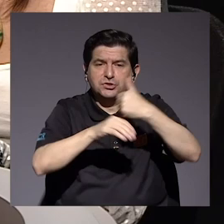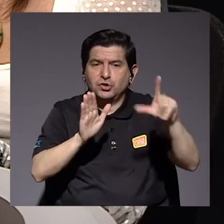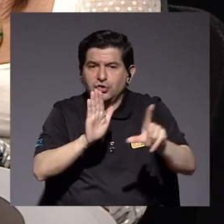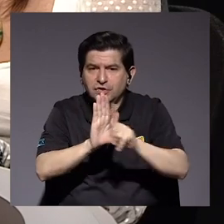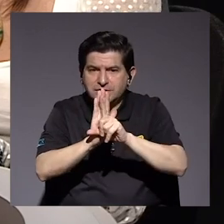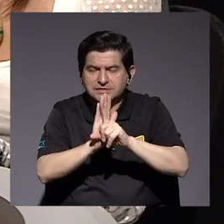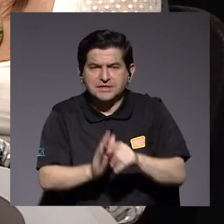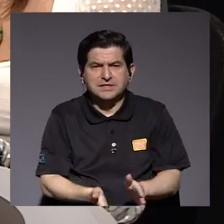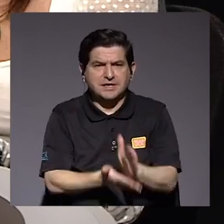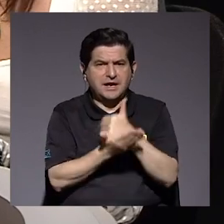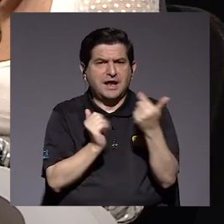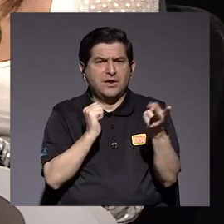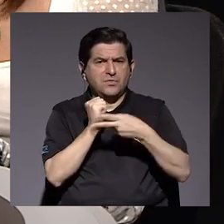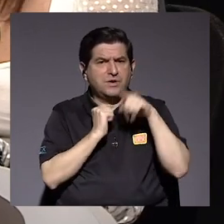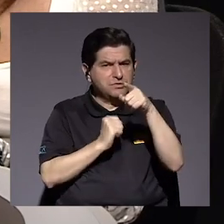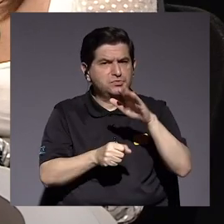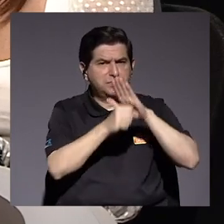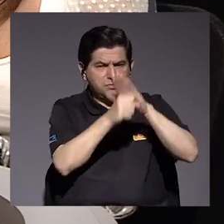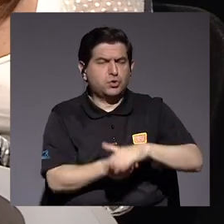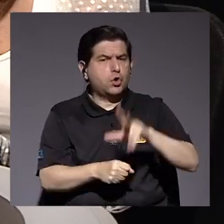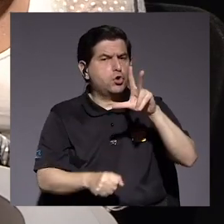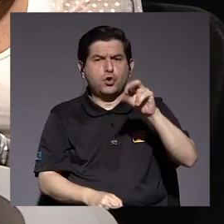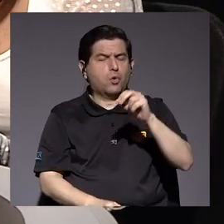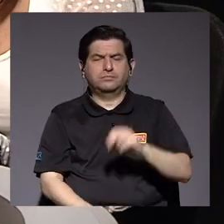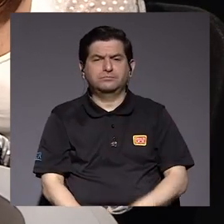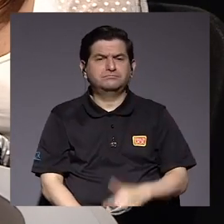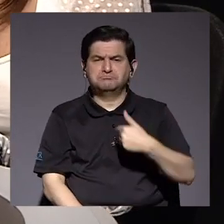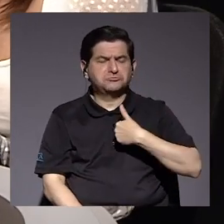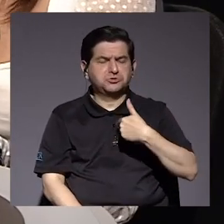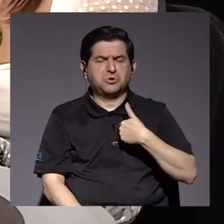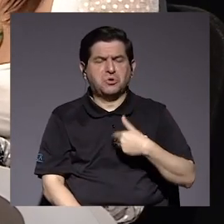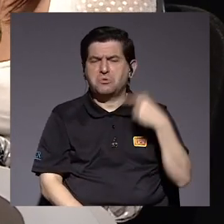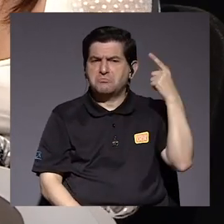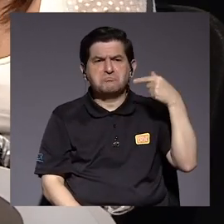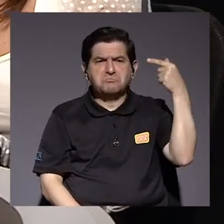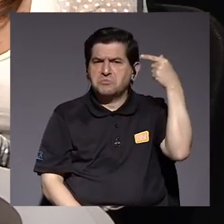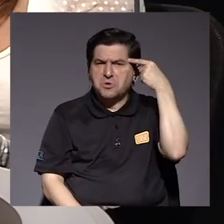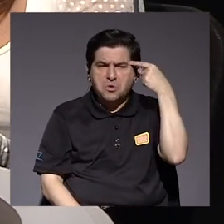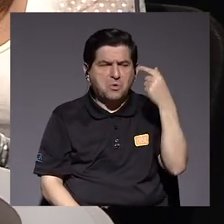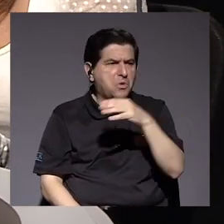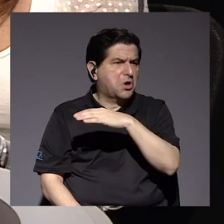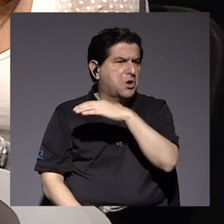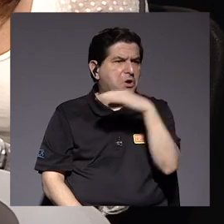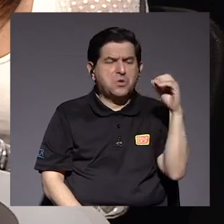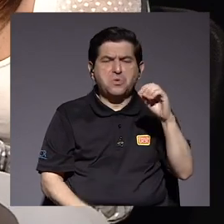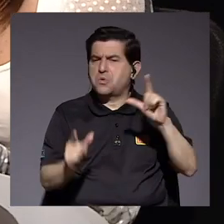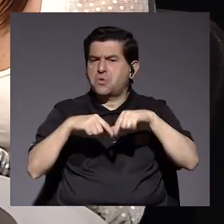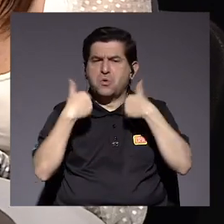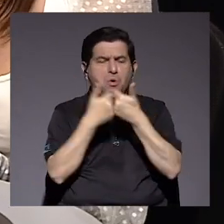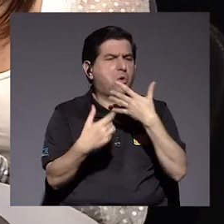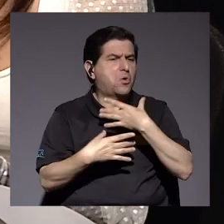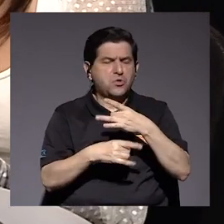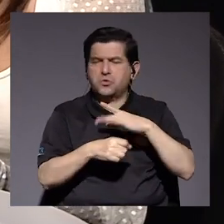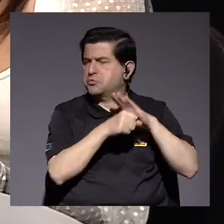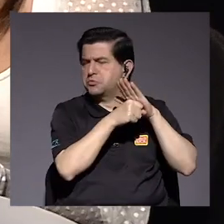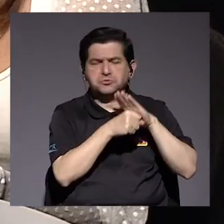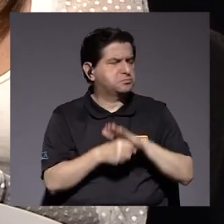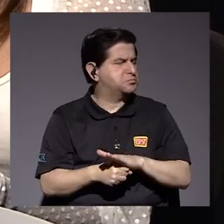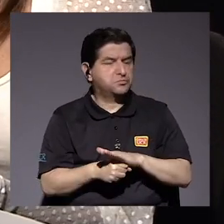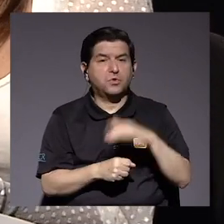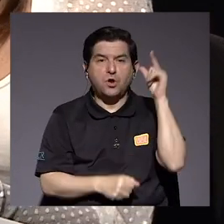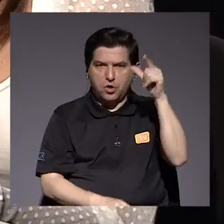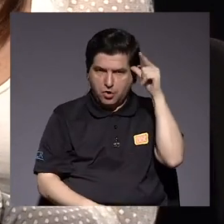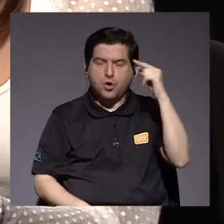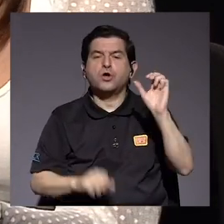¿Ha recibido alguna vez presiones? No, no, y no he recibido presiones del gobierno, no he recibido presiones de grupos de interés. Por